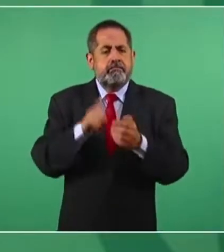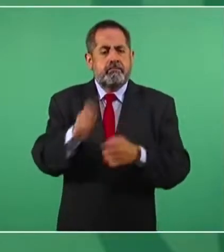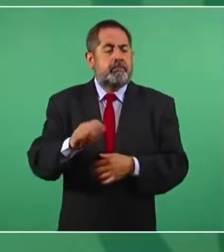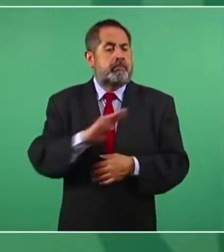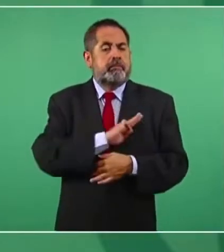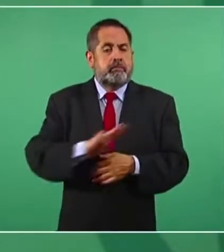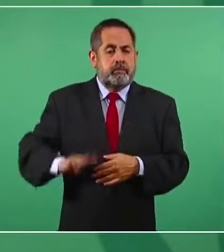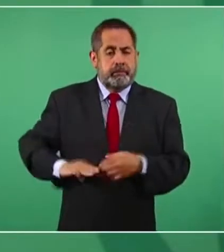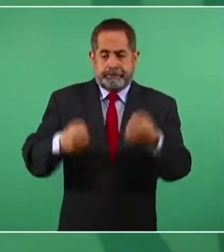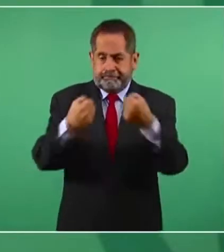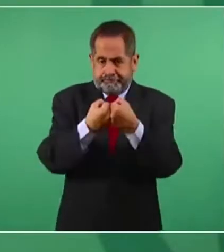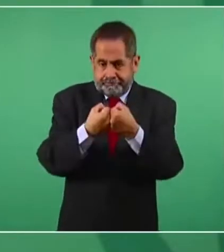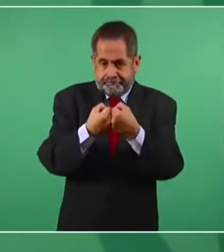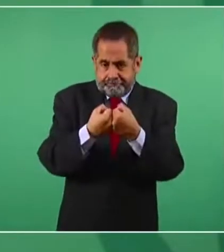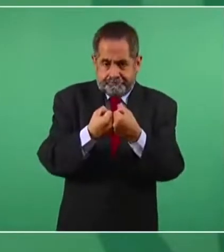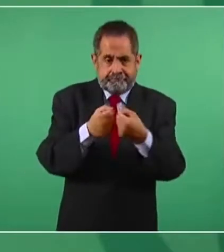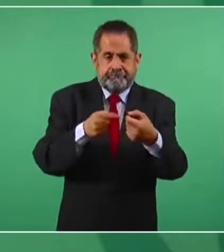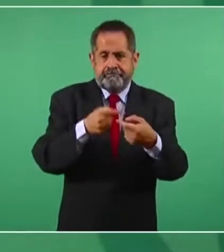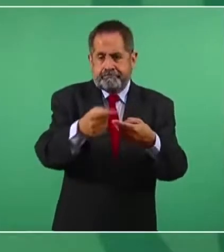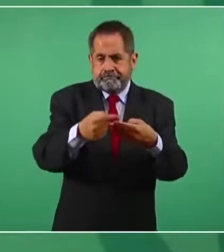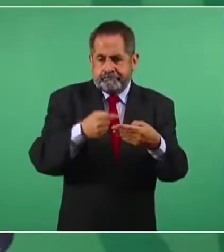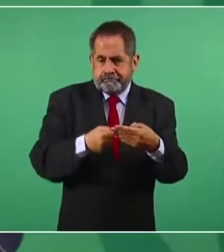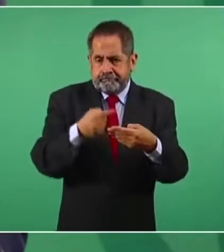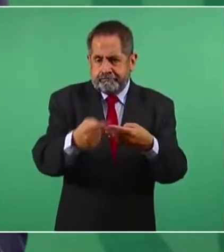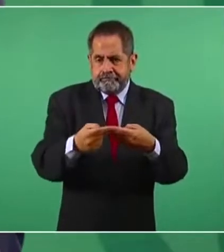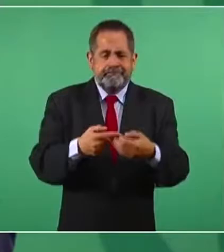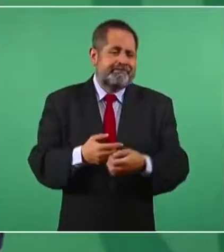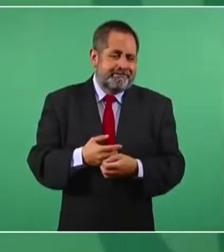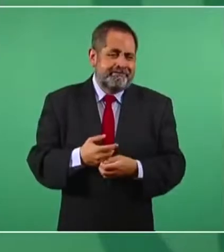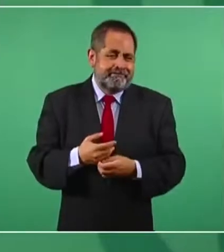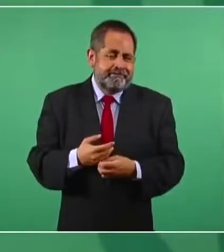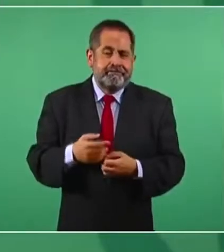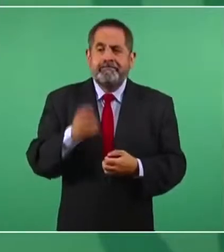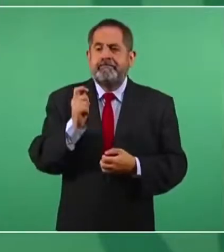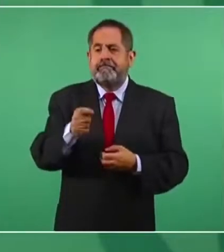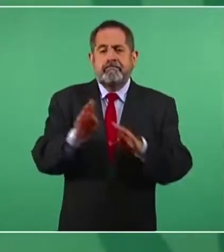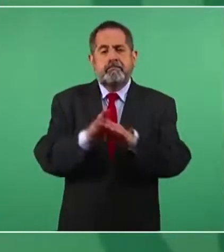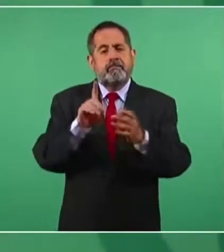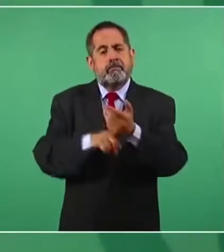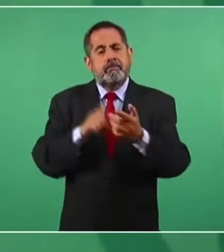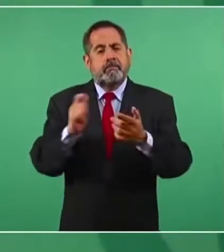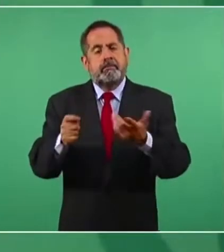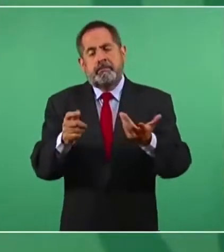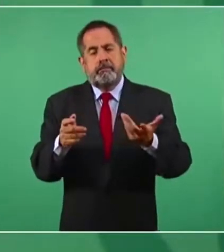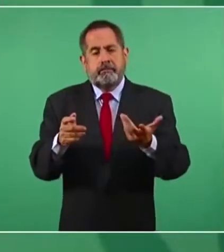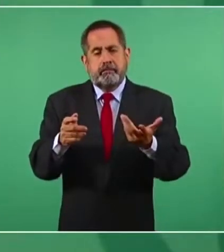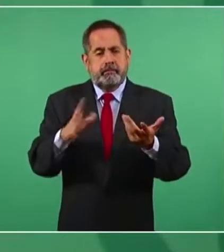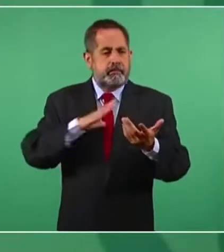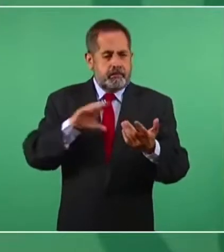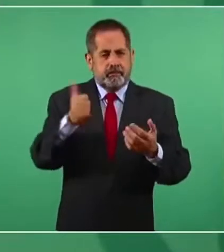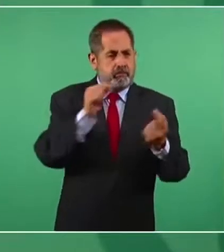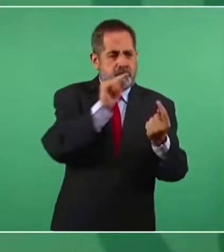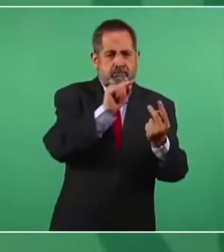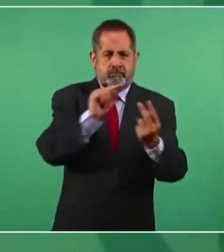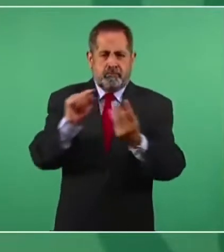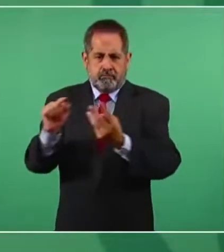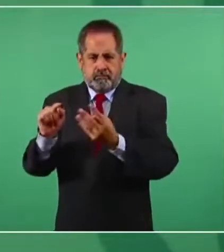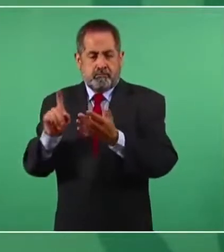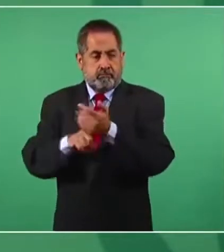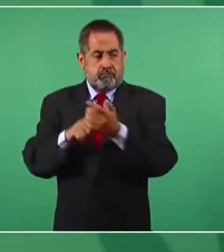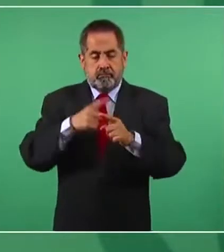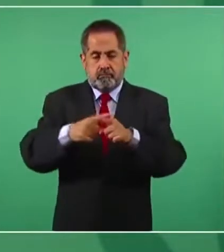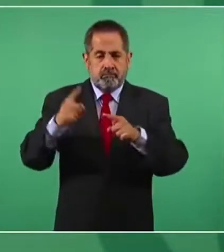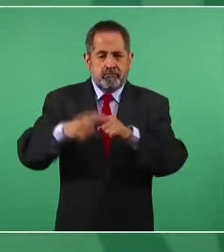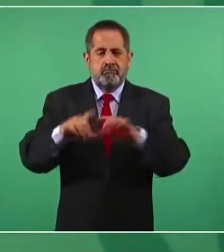municipios fronterizos, porque no sólo son estos casos, hay otros en toda la